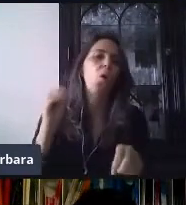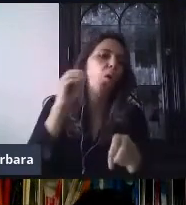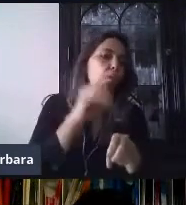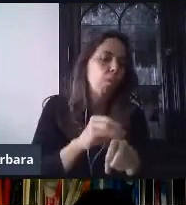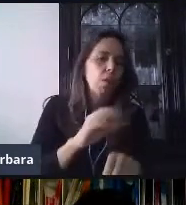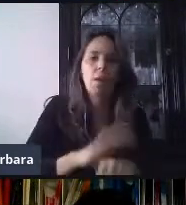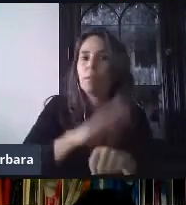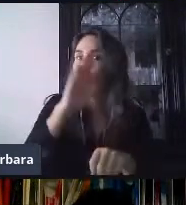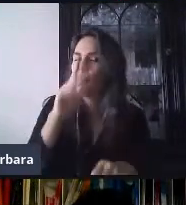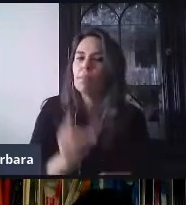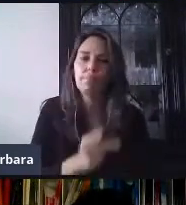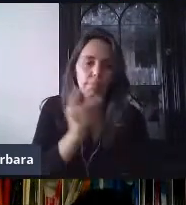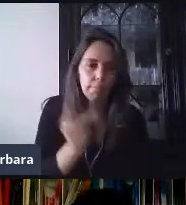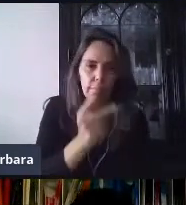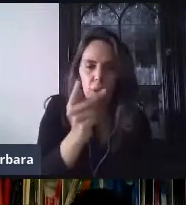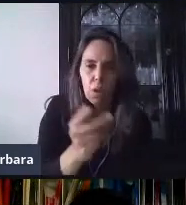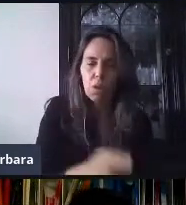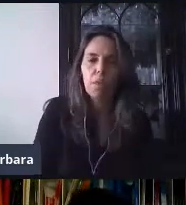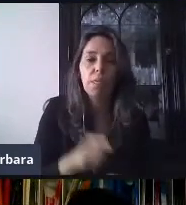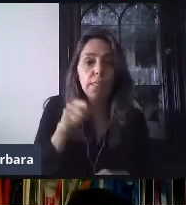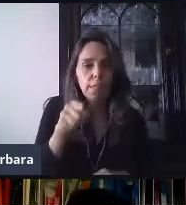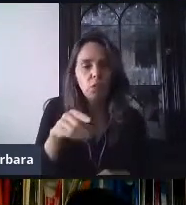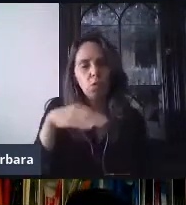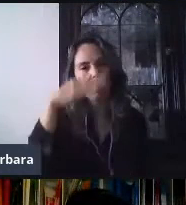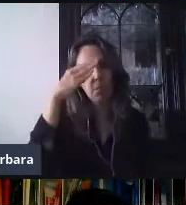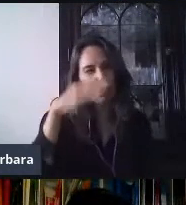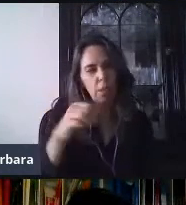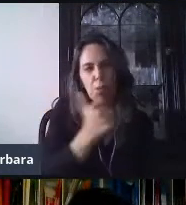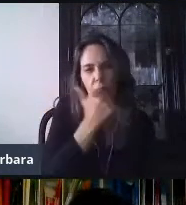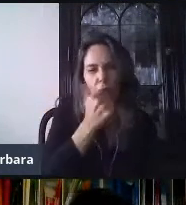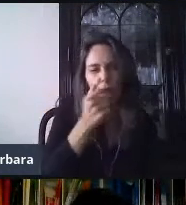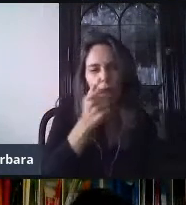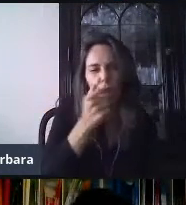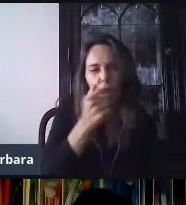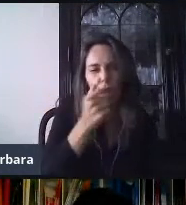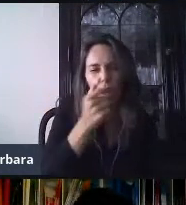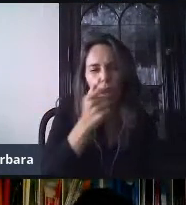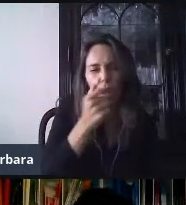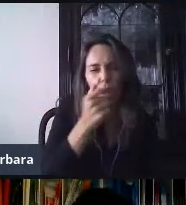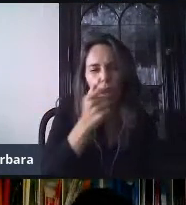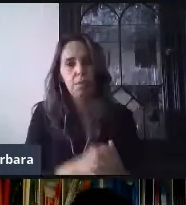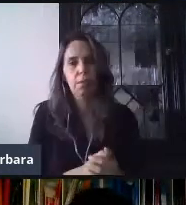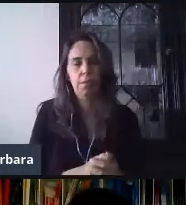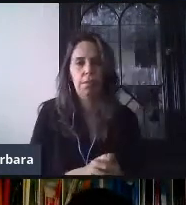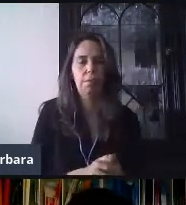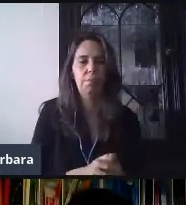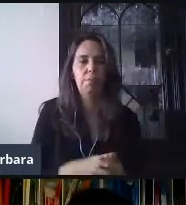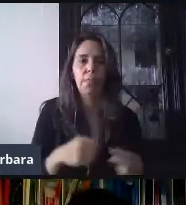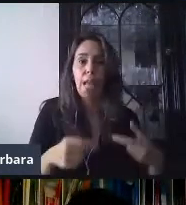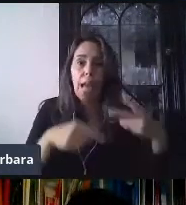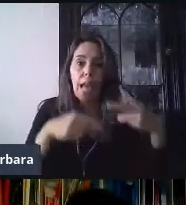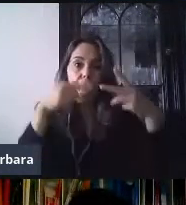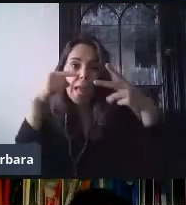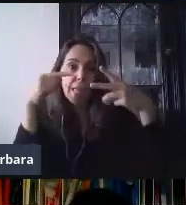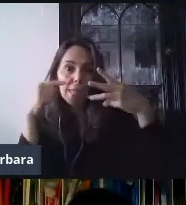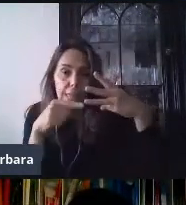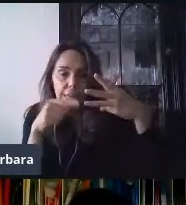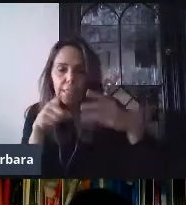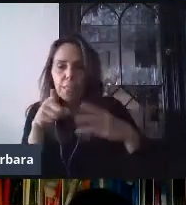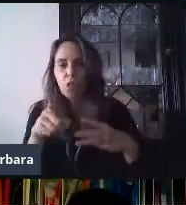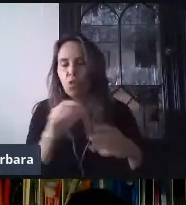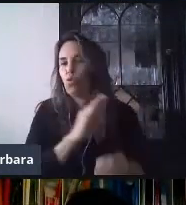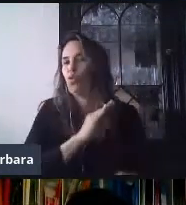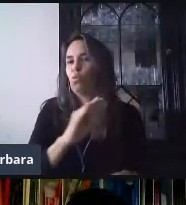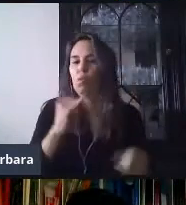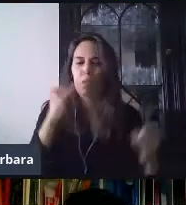de esa forma el punto de vista de nuestros alumnos. Nos va a permitir también personalizarlos. Conocemos que nuestros alumnos, cada que contestan un